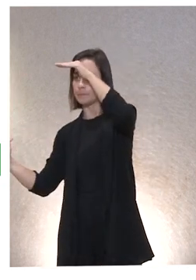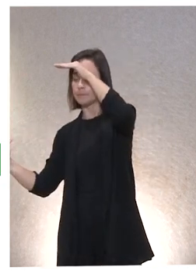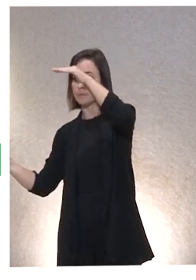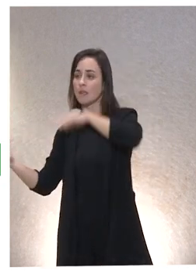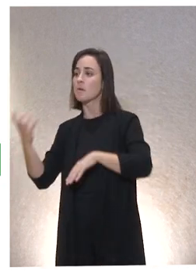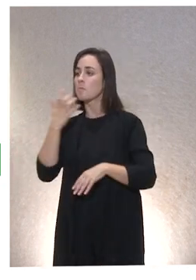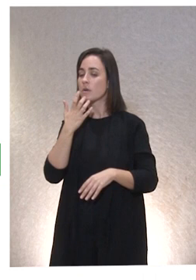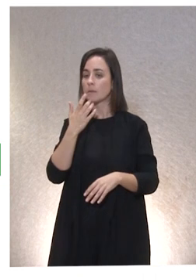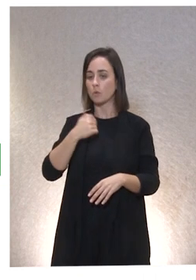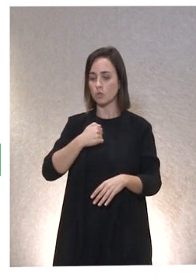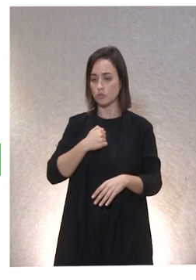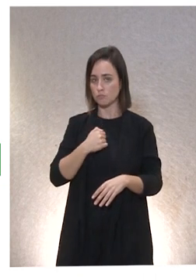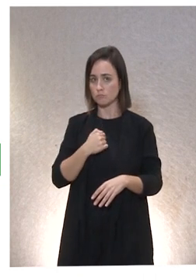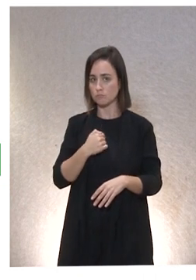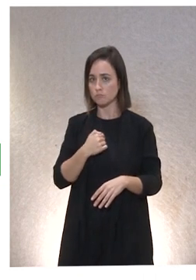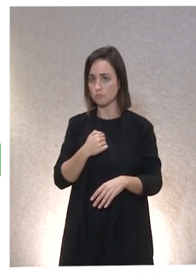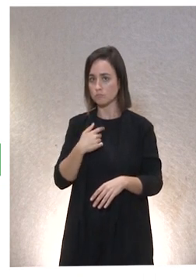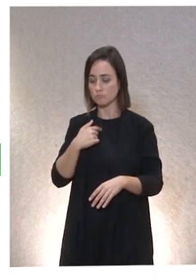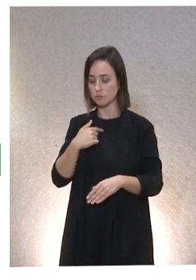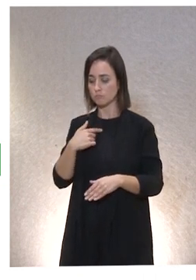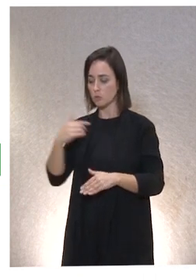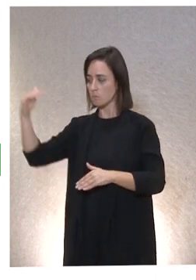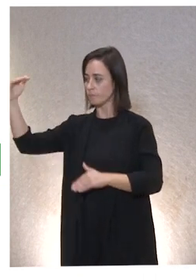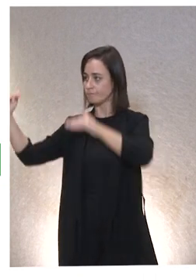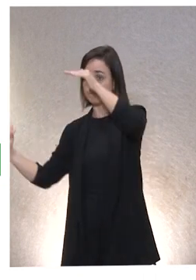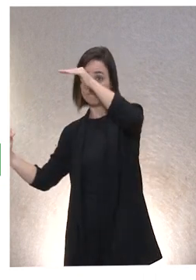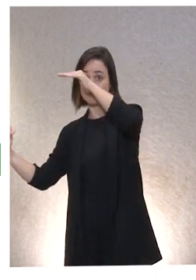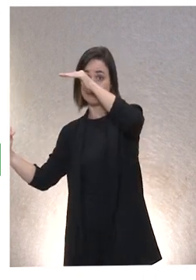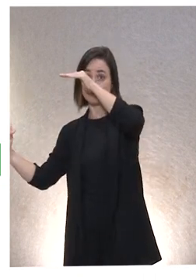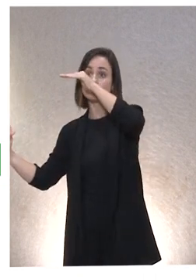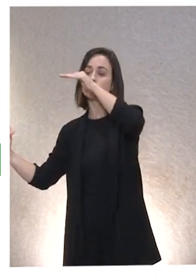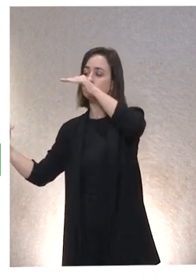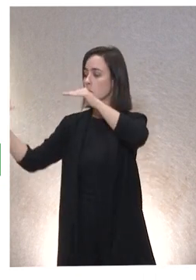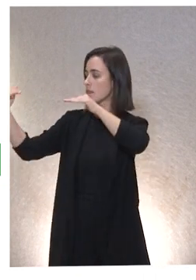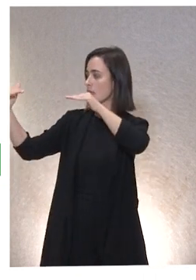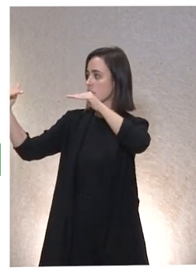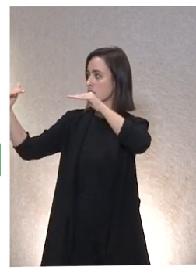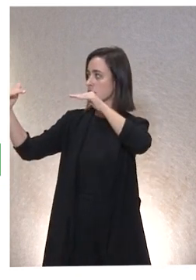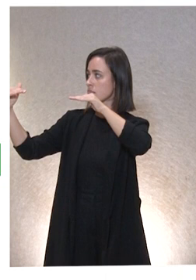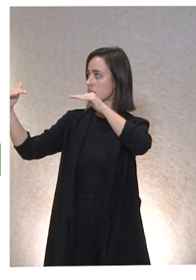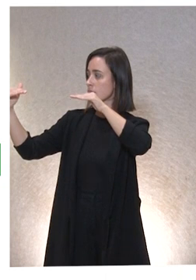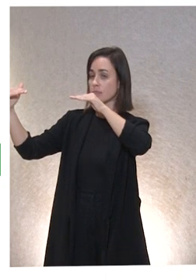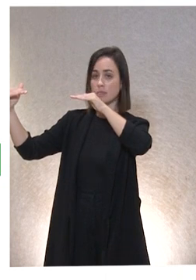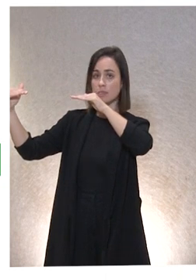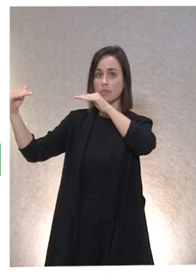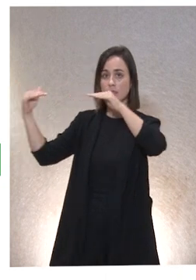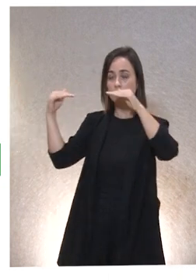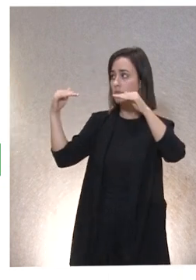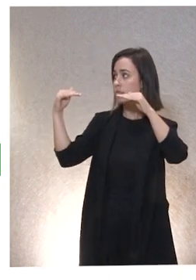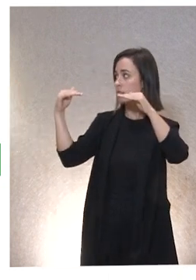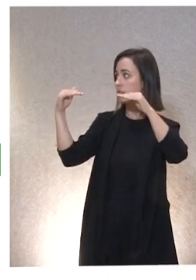cuando nosotros tenemos concretamente esa asimetría en la igualdad de dignidad, quiebra otra asimetría que es la asimetría de dominio